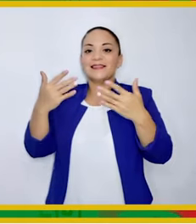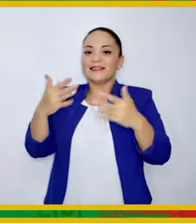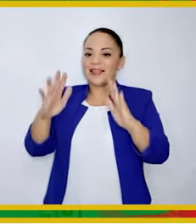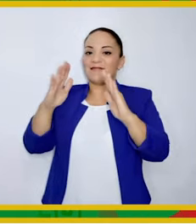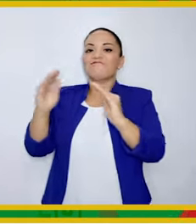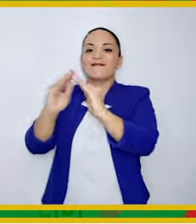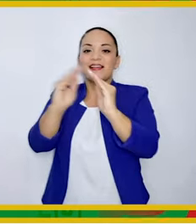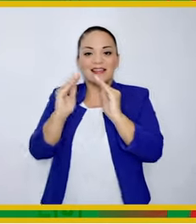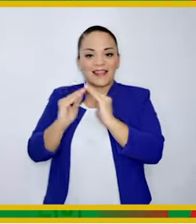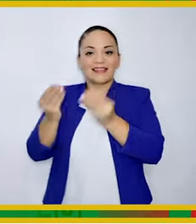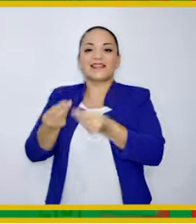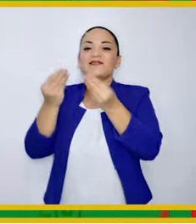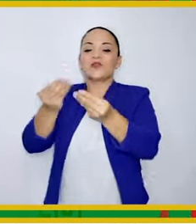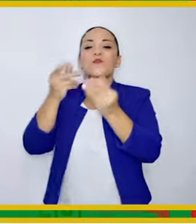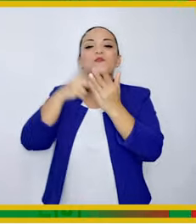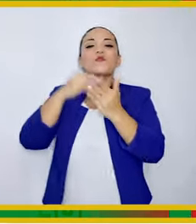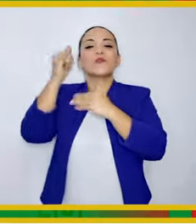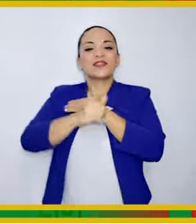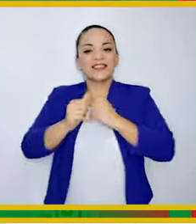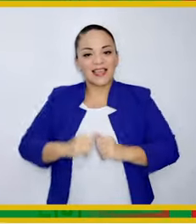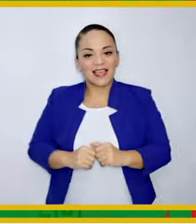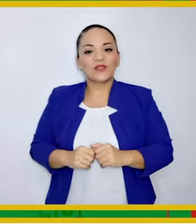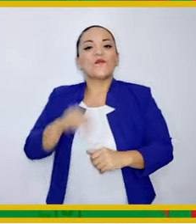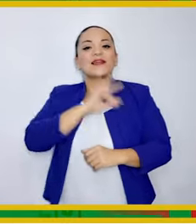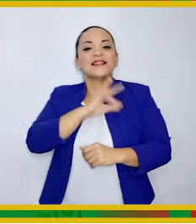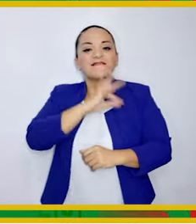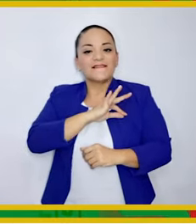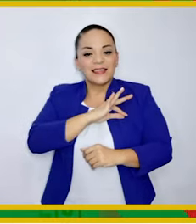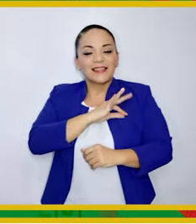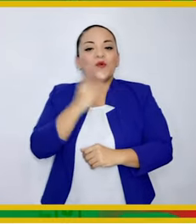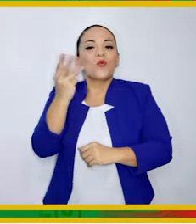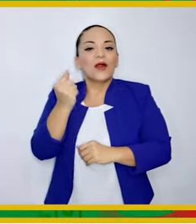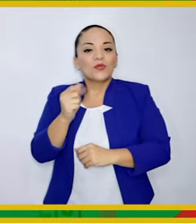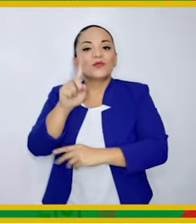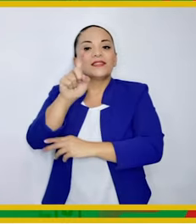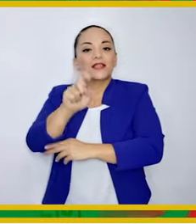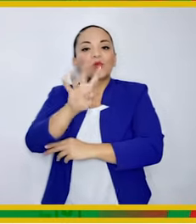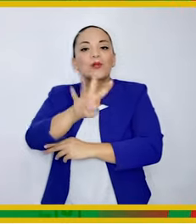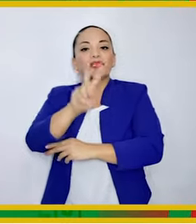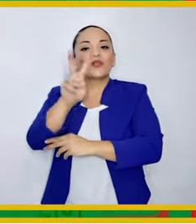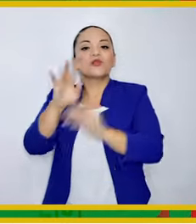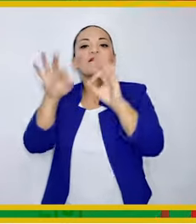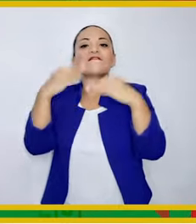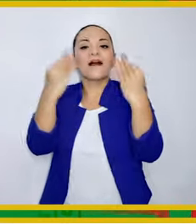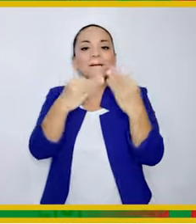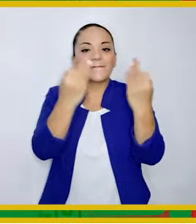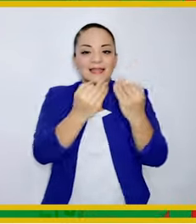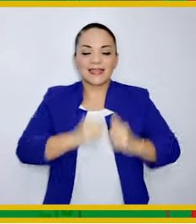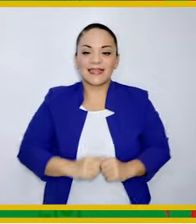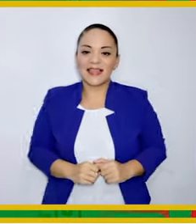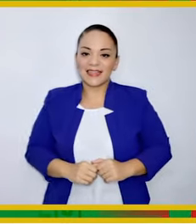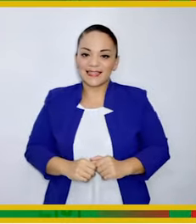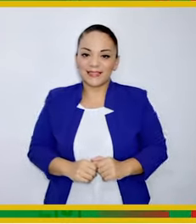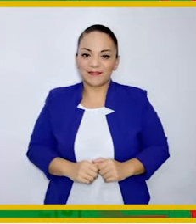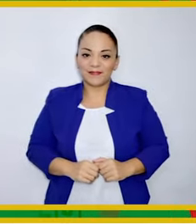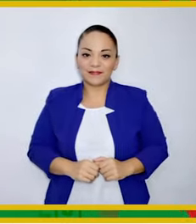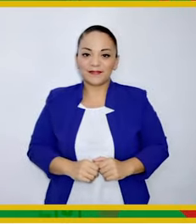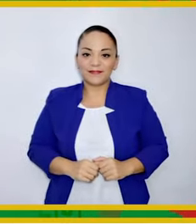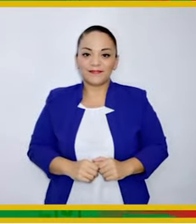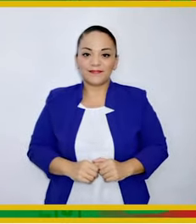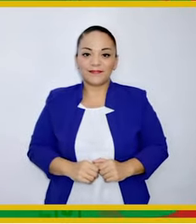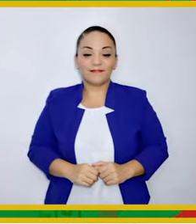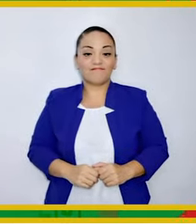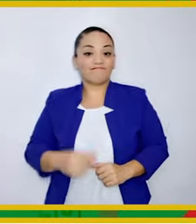Se entregaron las primeras viviendas de un proyecto Que beneficiará a 142 familias